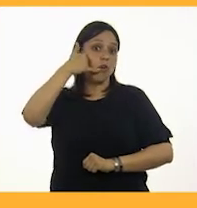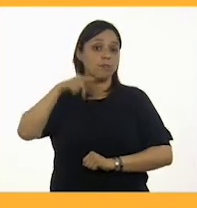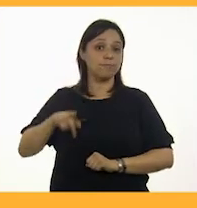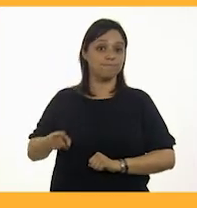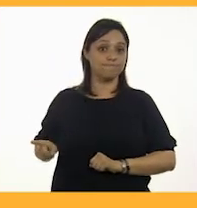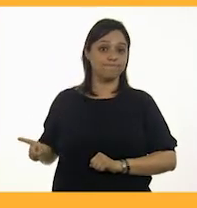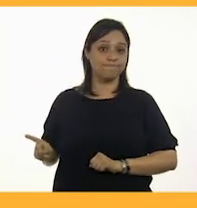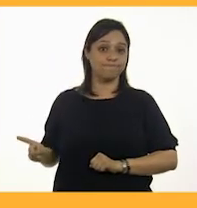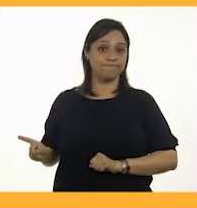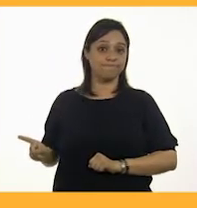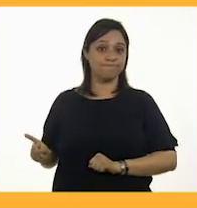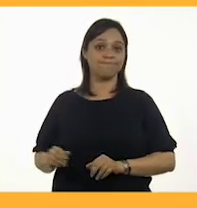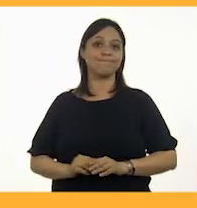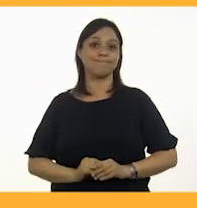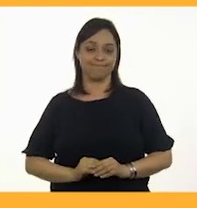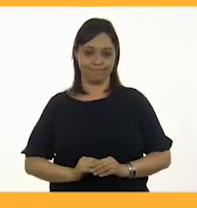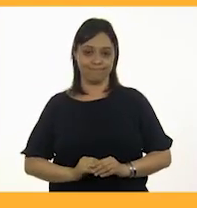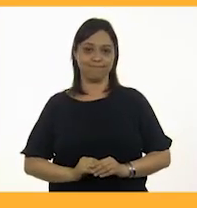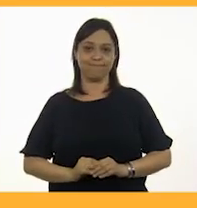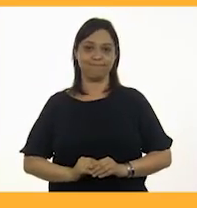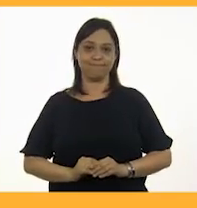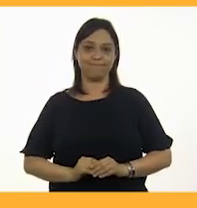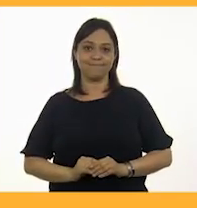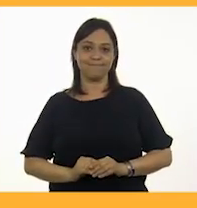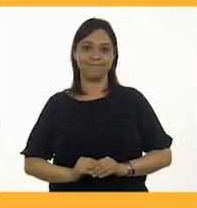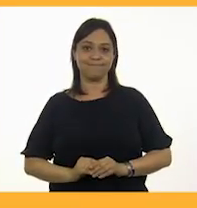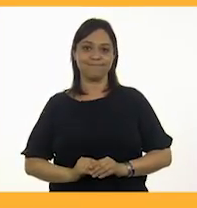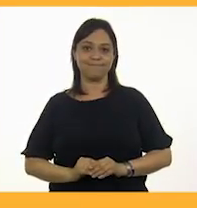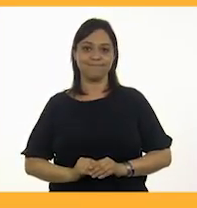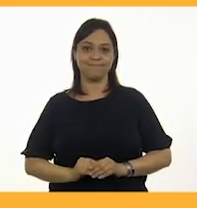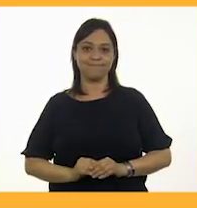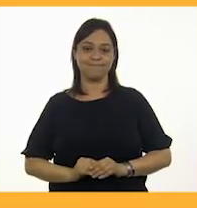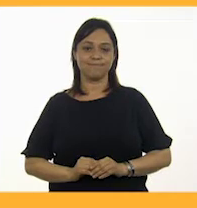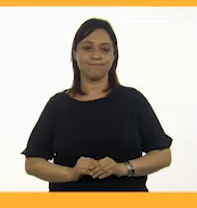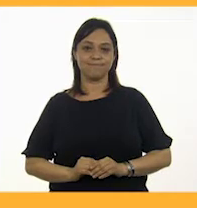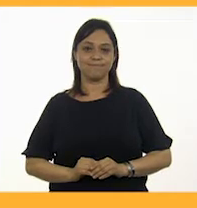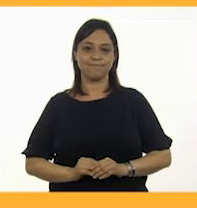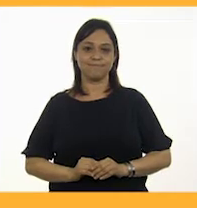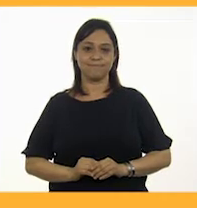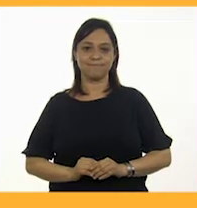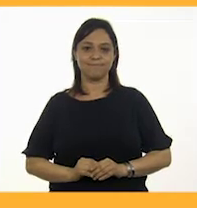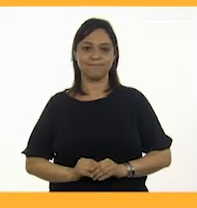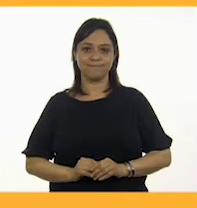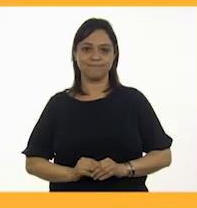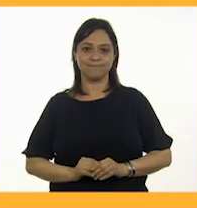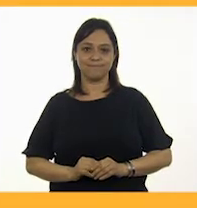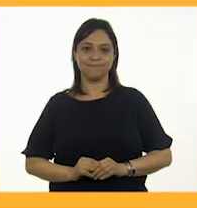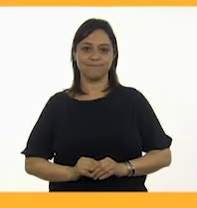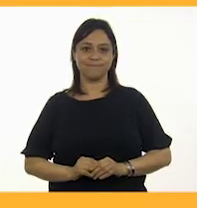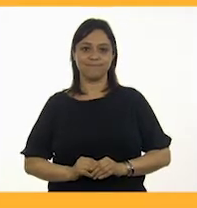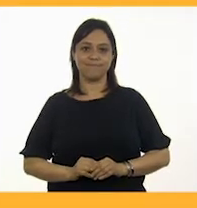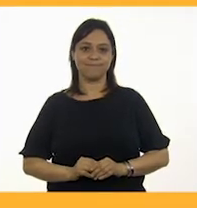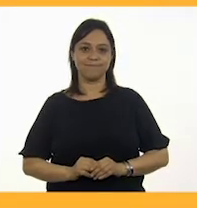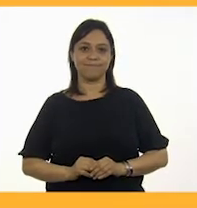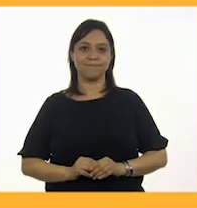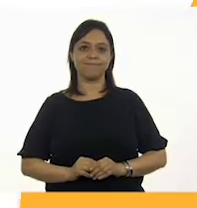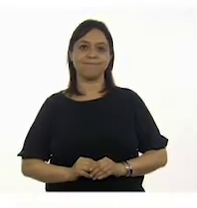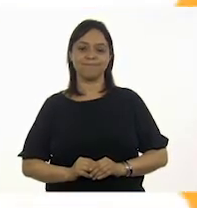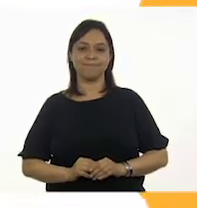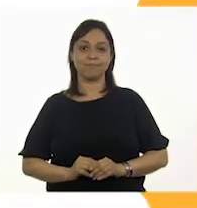-288-6688 Y 800-734-7376